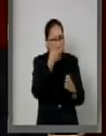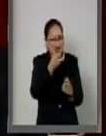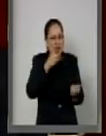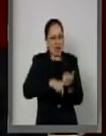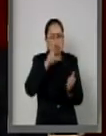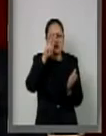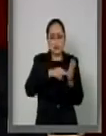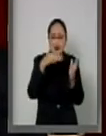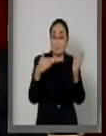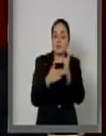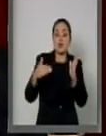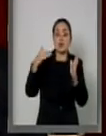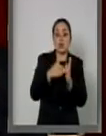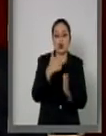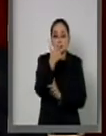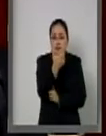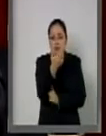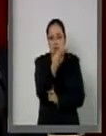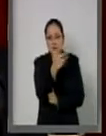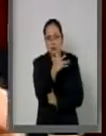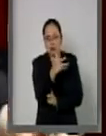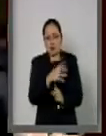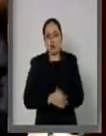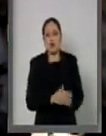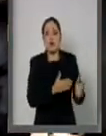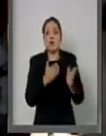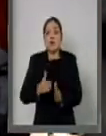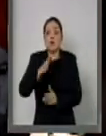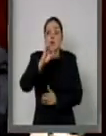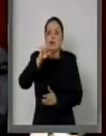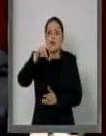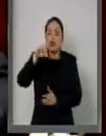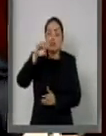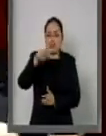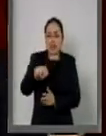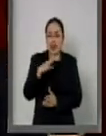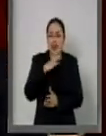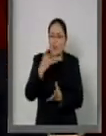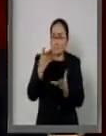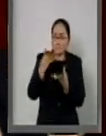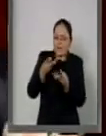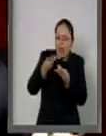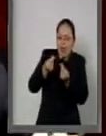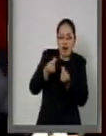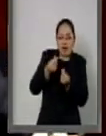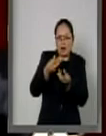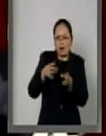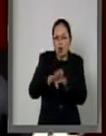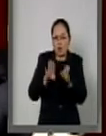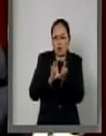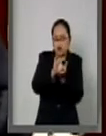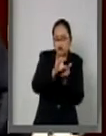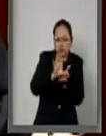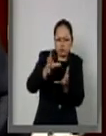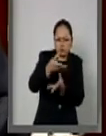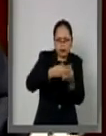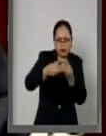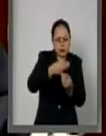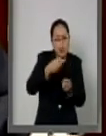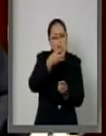de pesos. El Fonden se alimenta de varias fuentes que habla de esta cultura